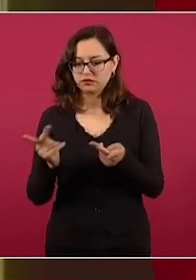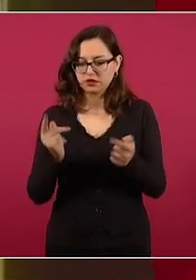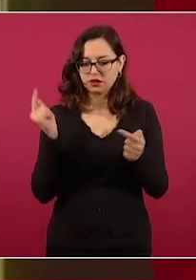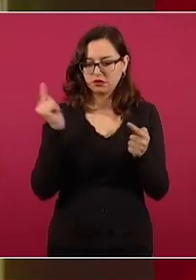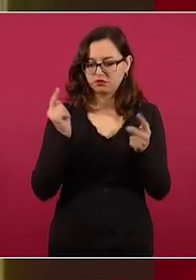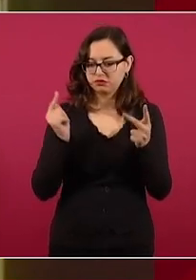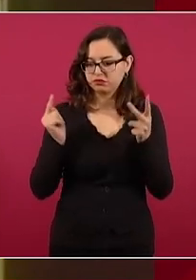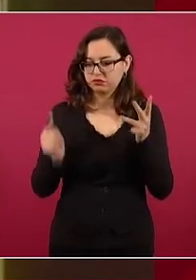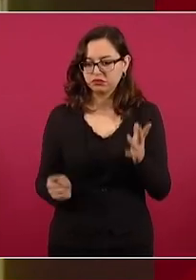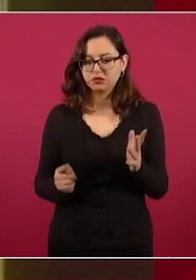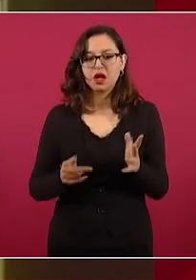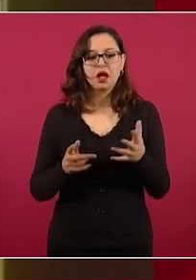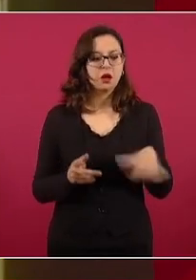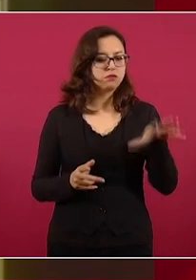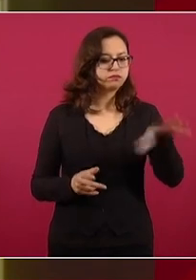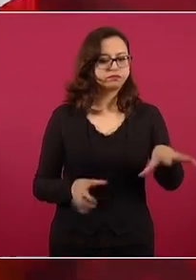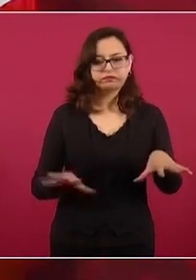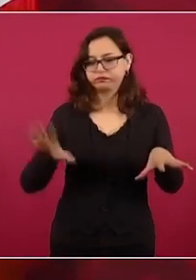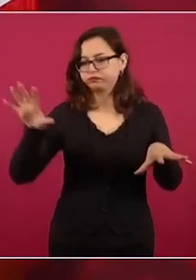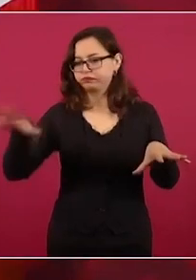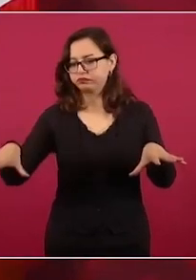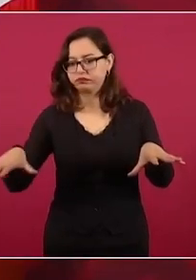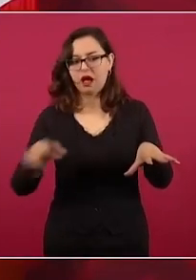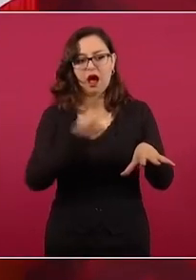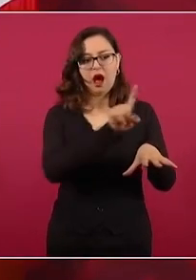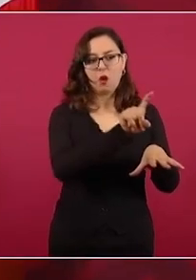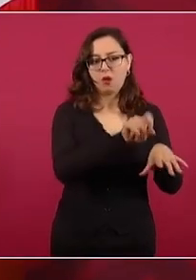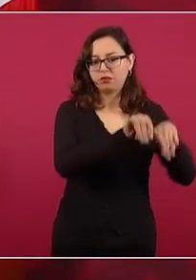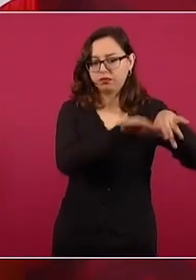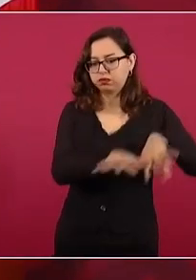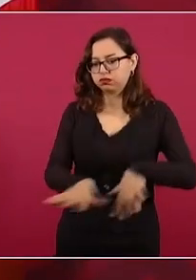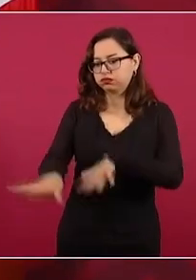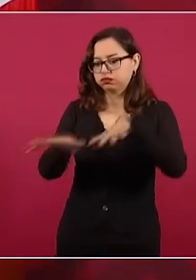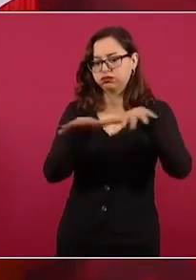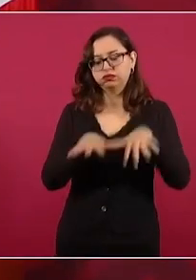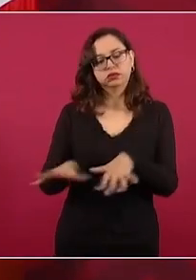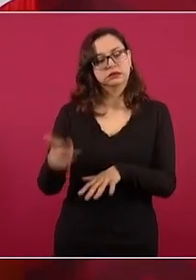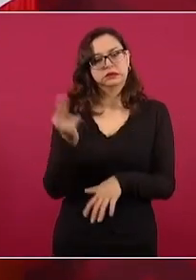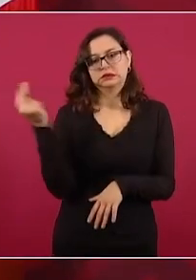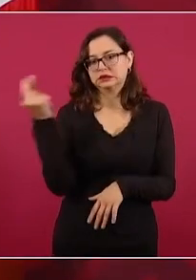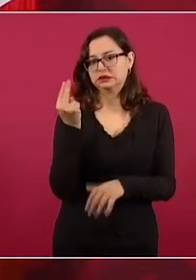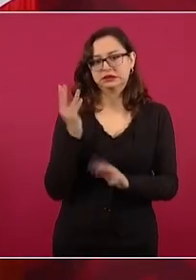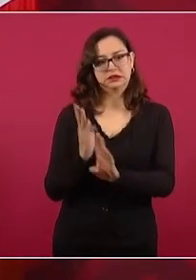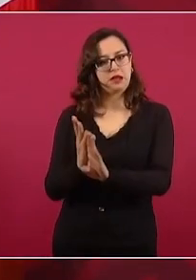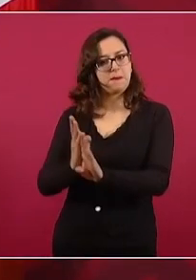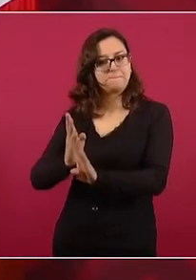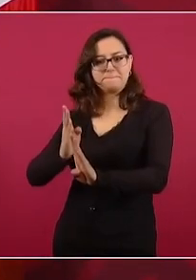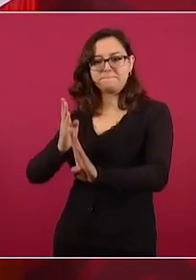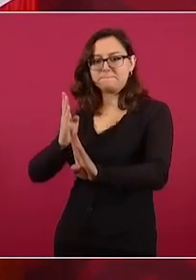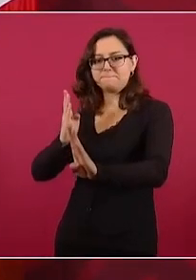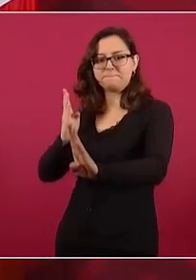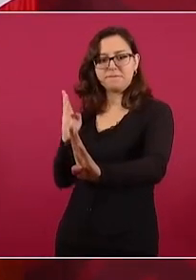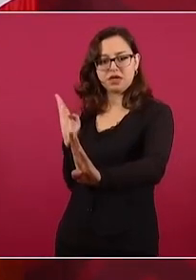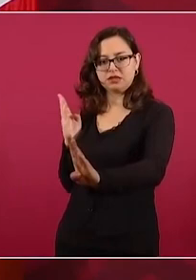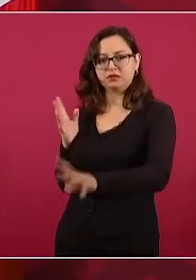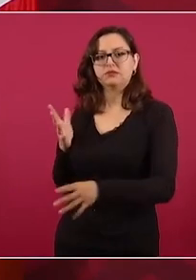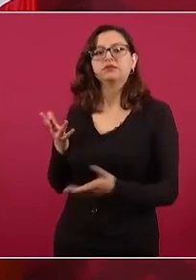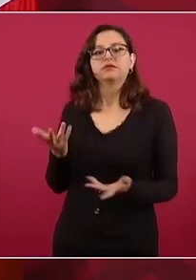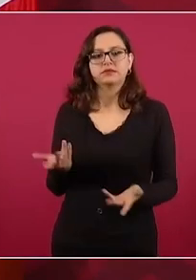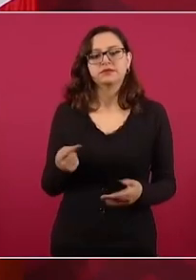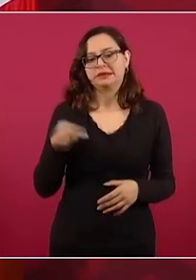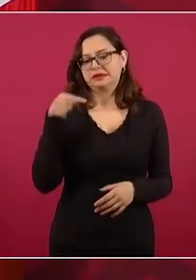muro para detener el agua de la mina abandonada, que fue la que,